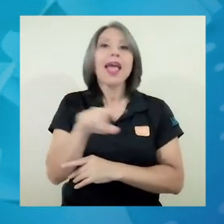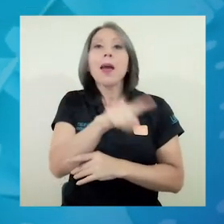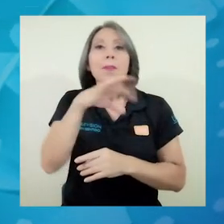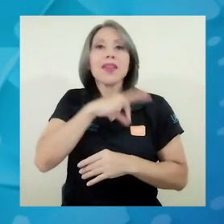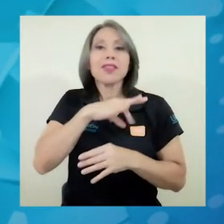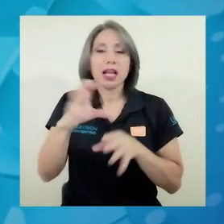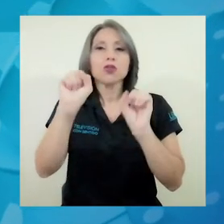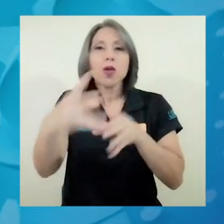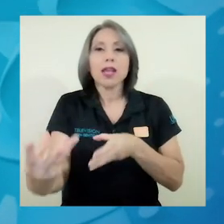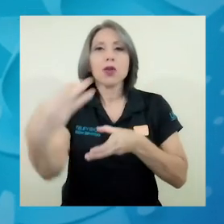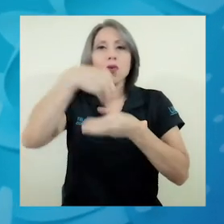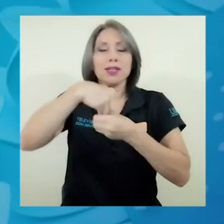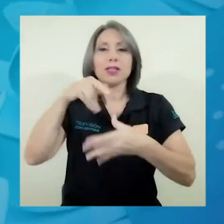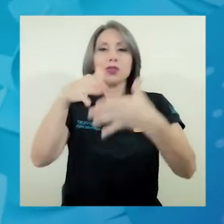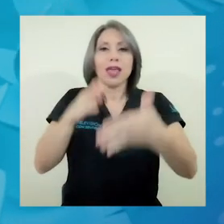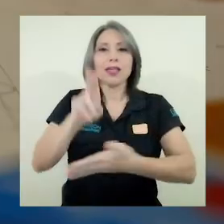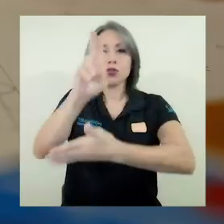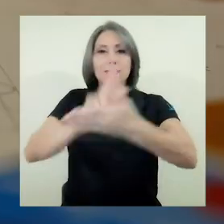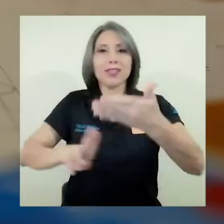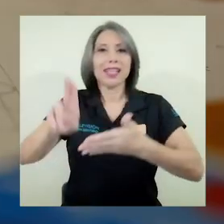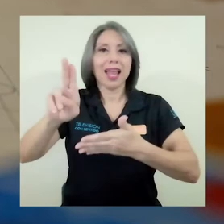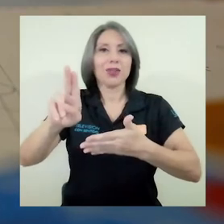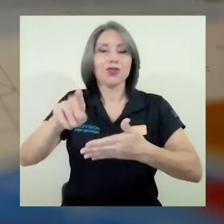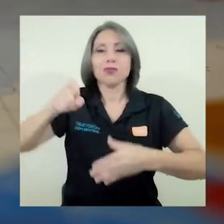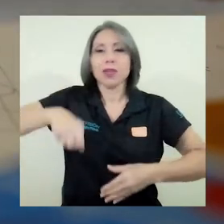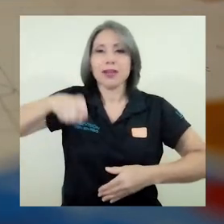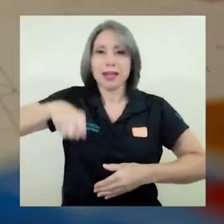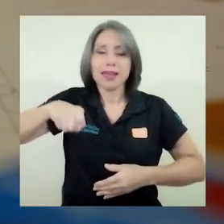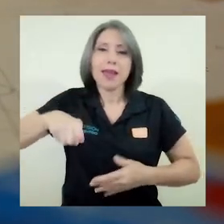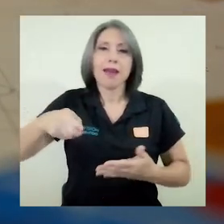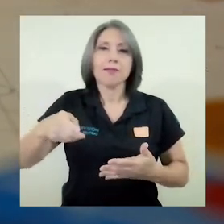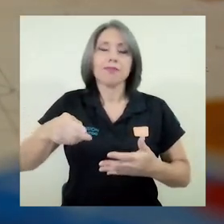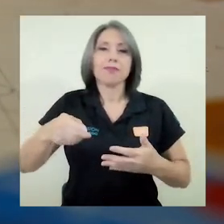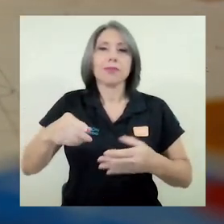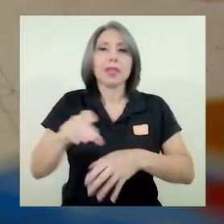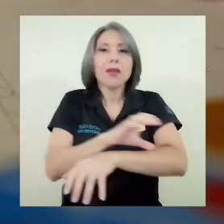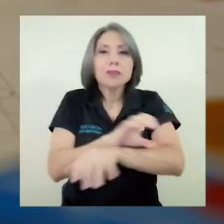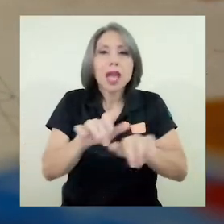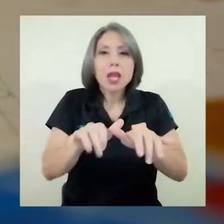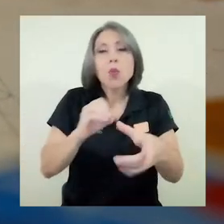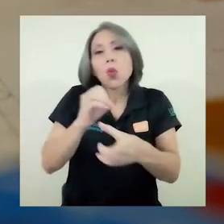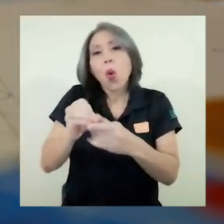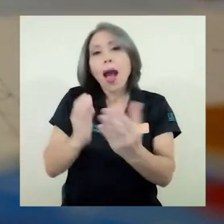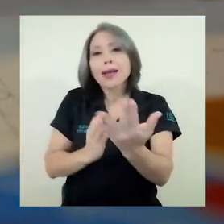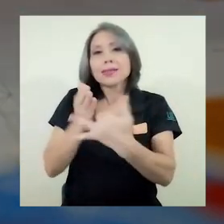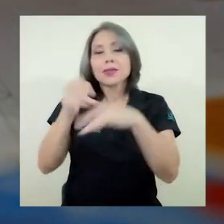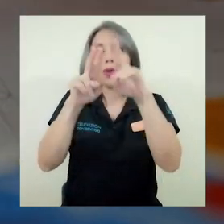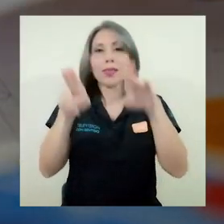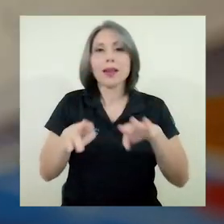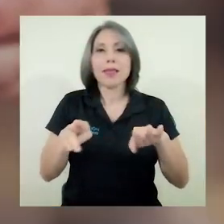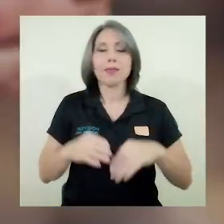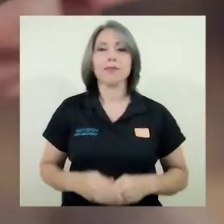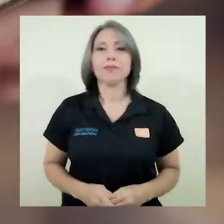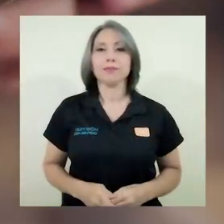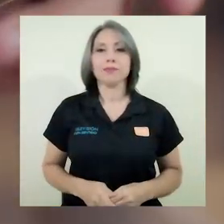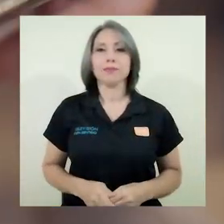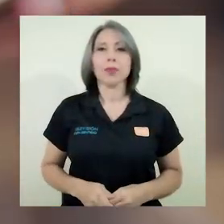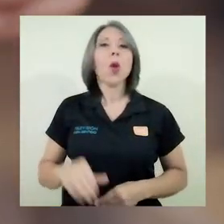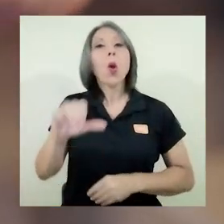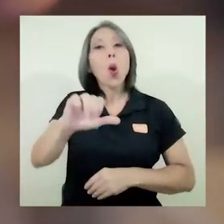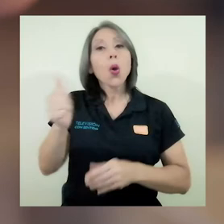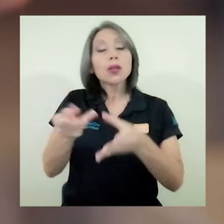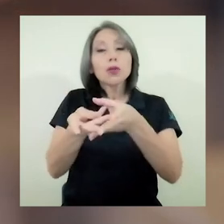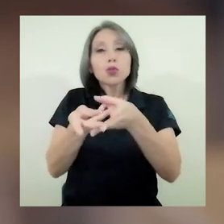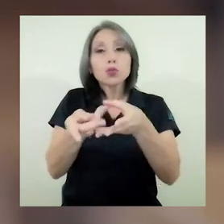programa estudiantes universitarios que requieran de equipo o de acceso a Internet. Otra de las